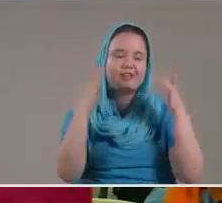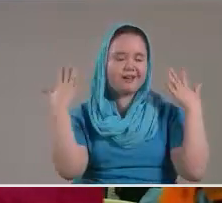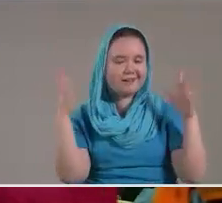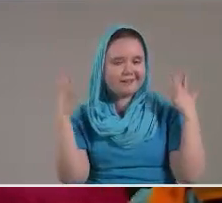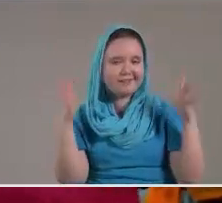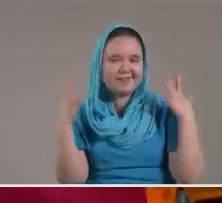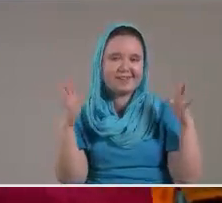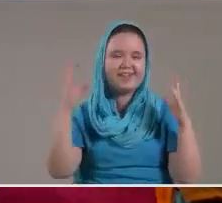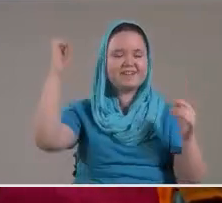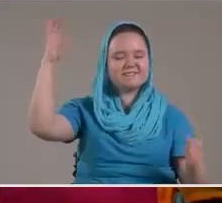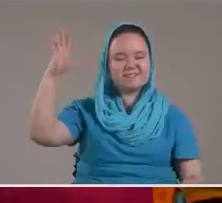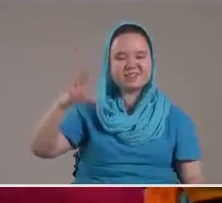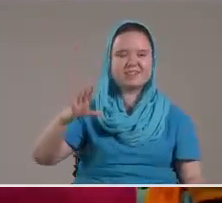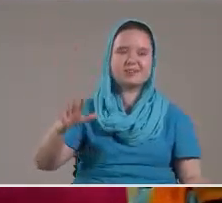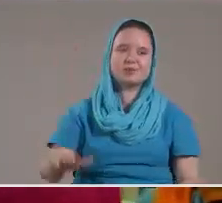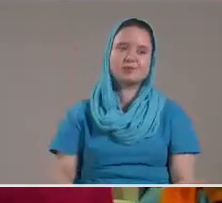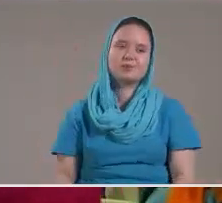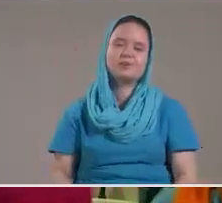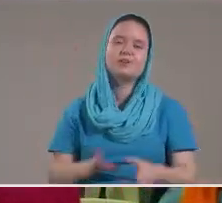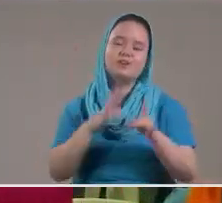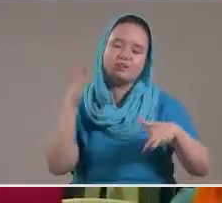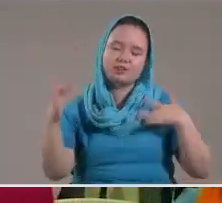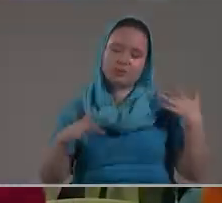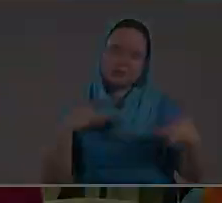alegría De bendición De gozo Padre En el